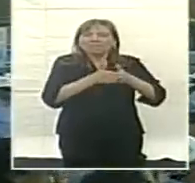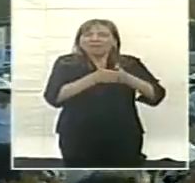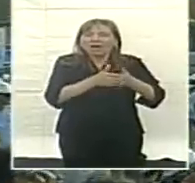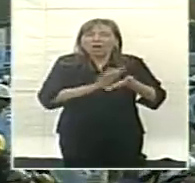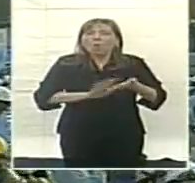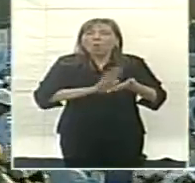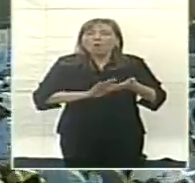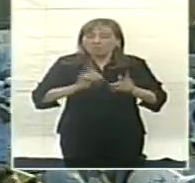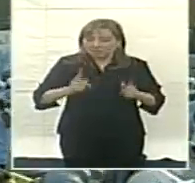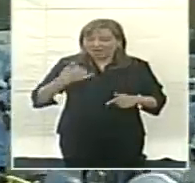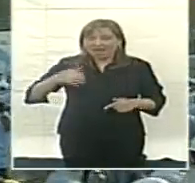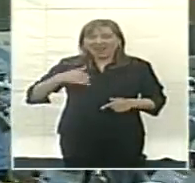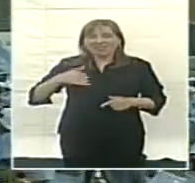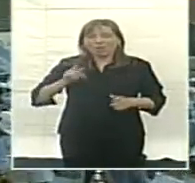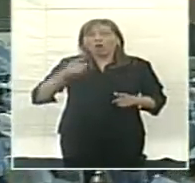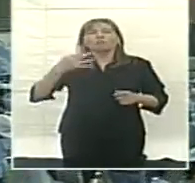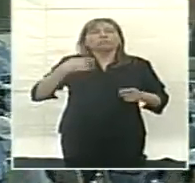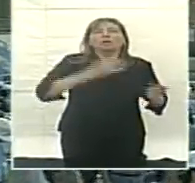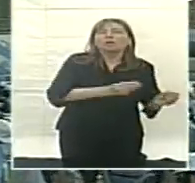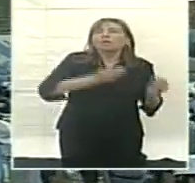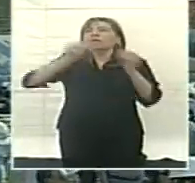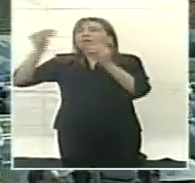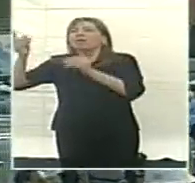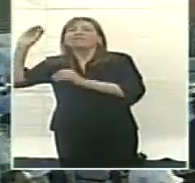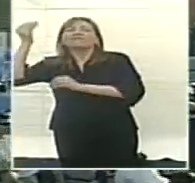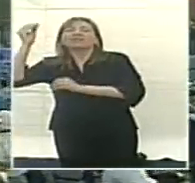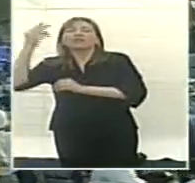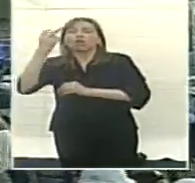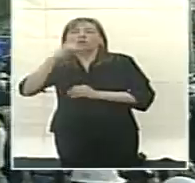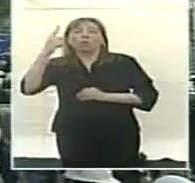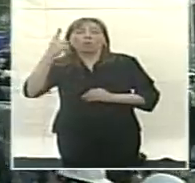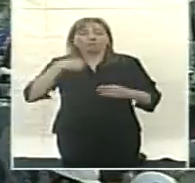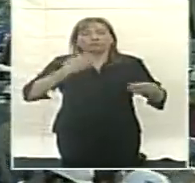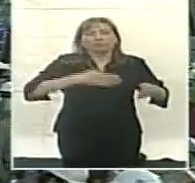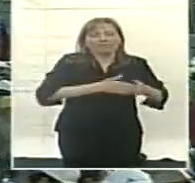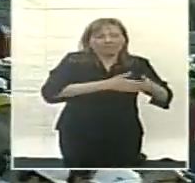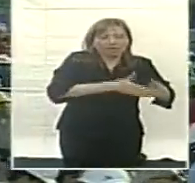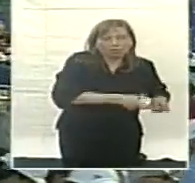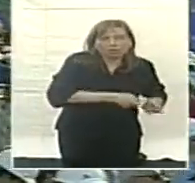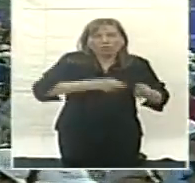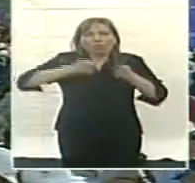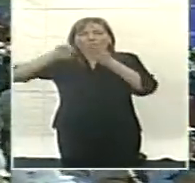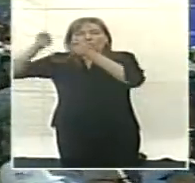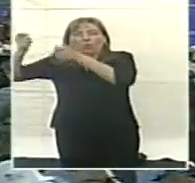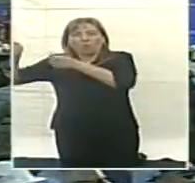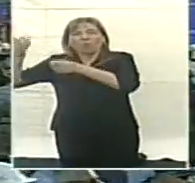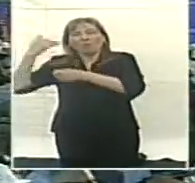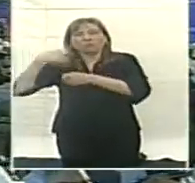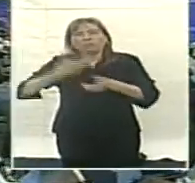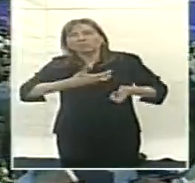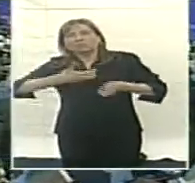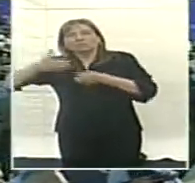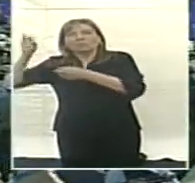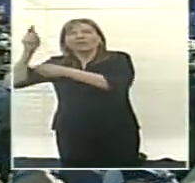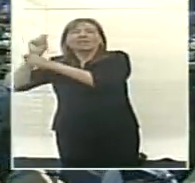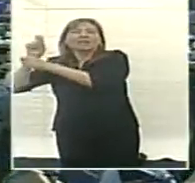nuevamente aquí en el país y no tener que llevarlas al Brasil, como lo hicimos en el 2001 con el submarino Santa Cruz, sí,